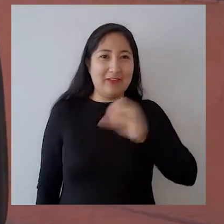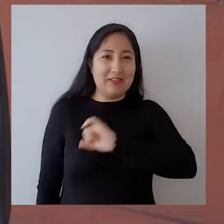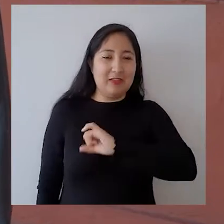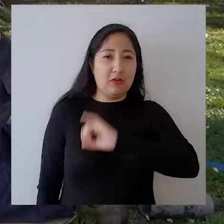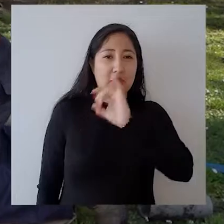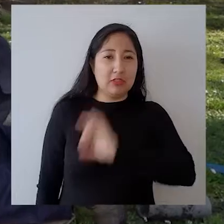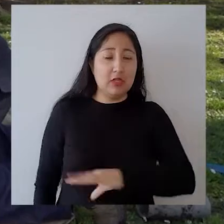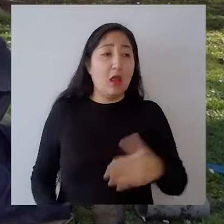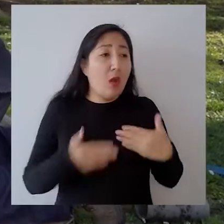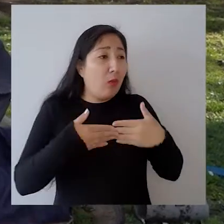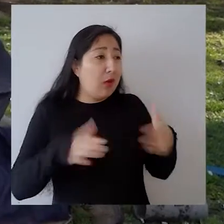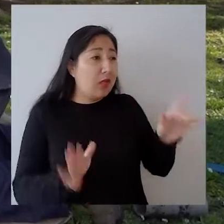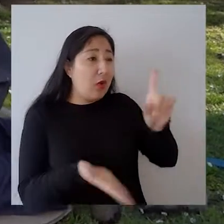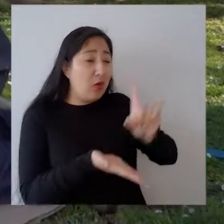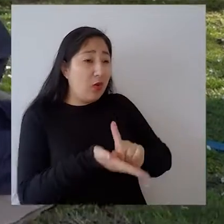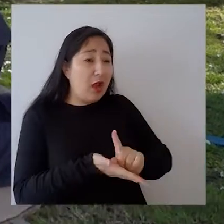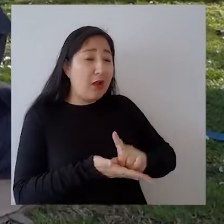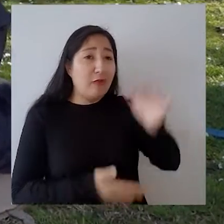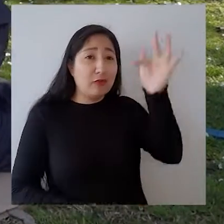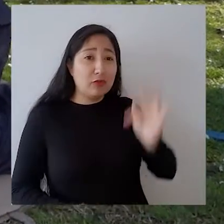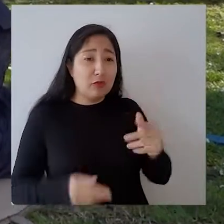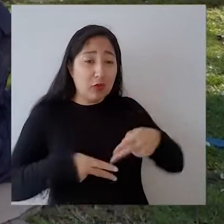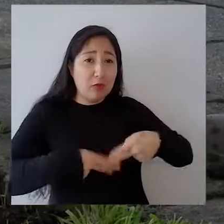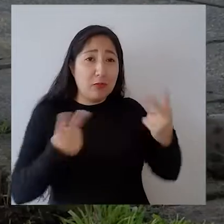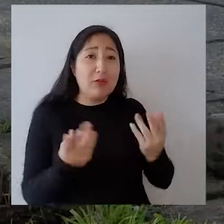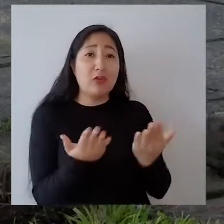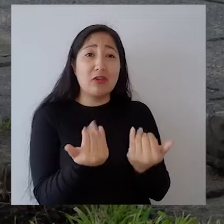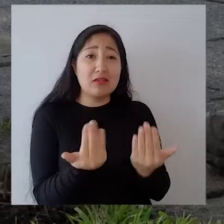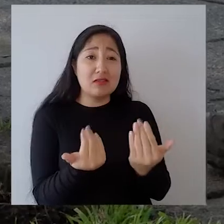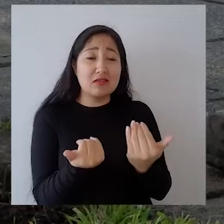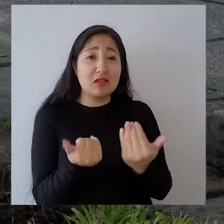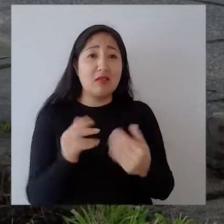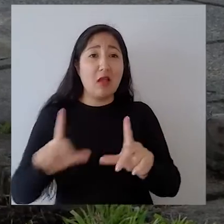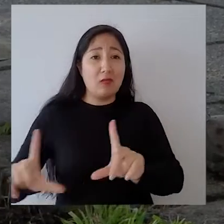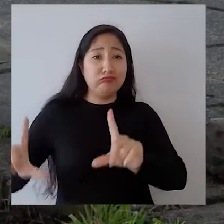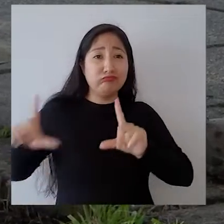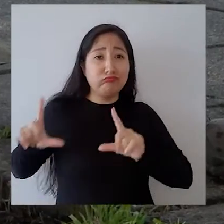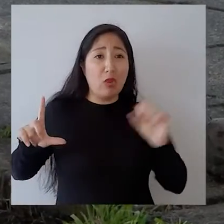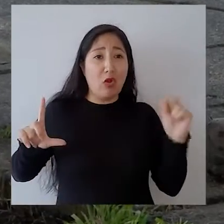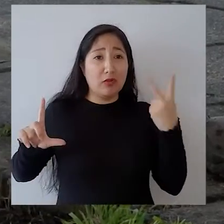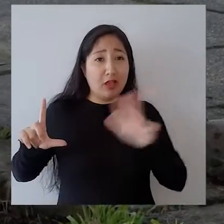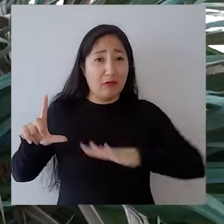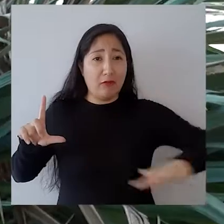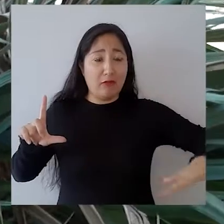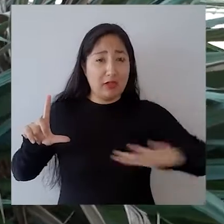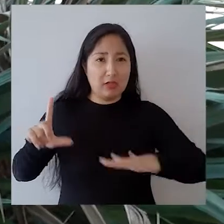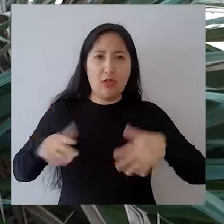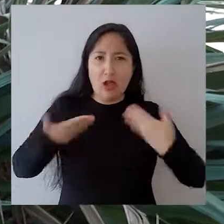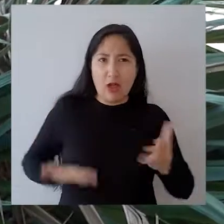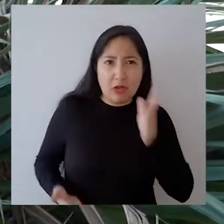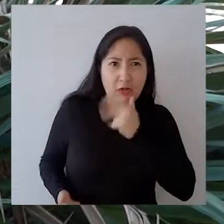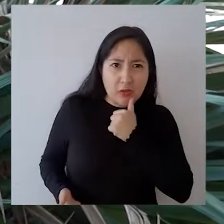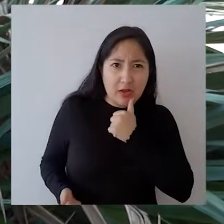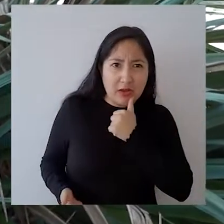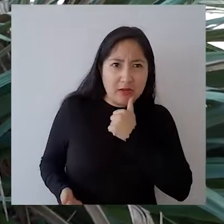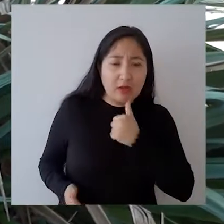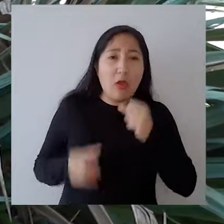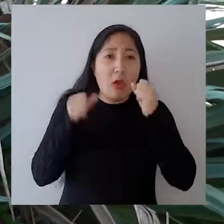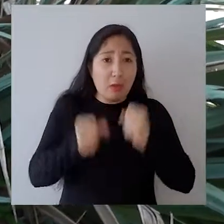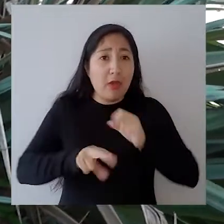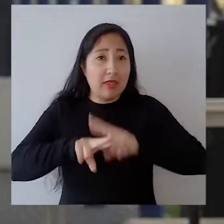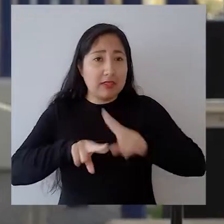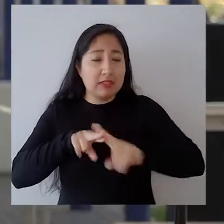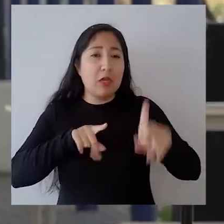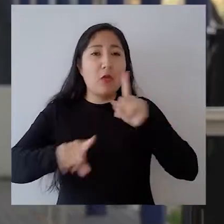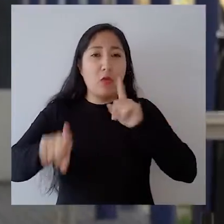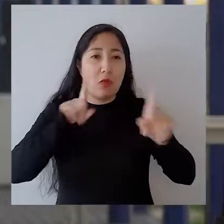universidad En cualquier parte para ser funcionario público acá en Chile tienes que tener octavo básico y si no tienes octavo básico puedes optar a dar